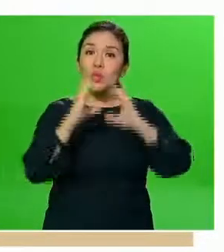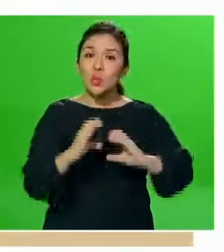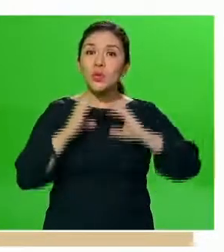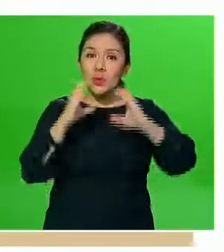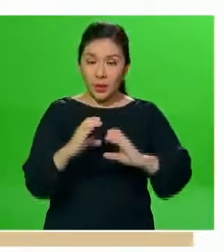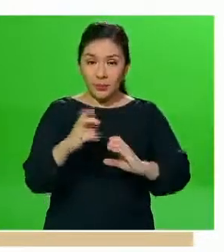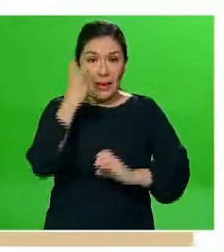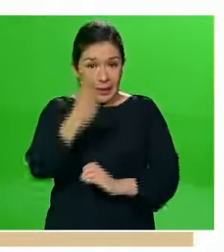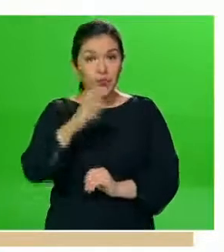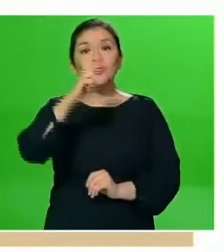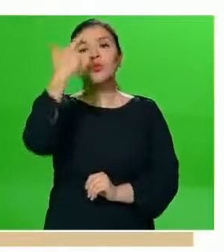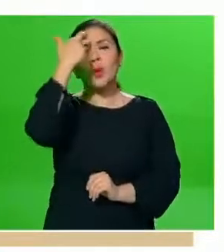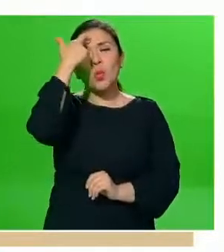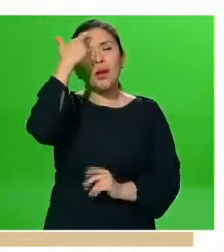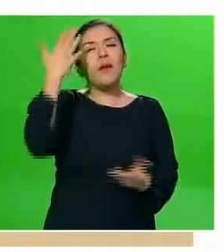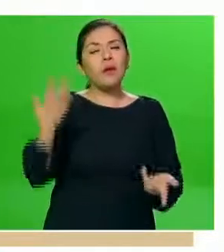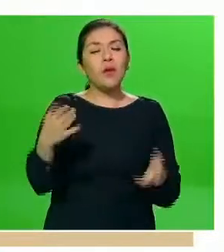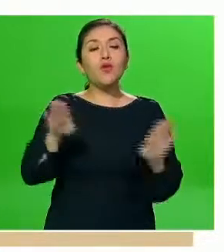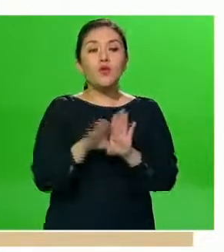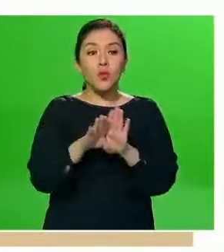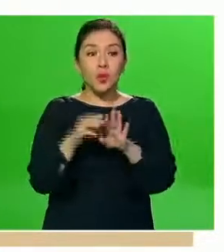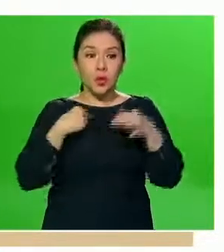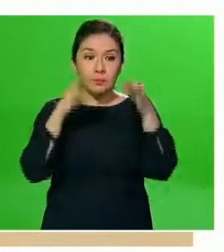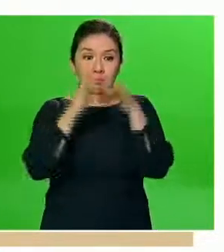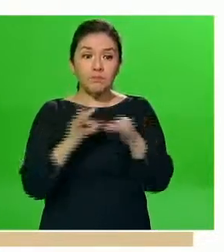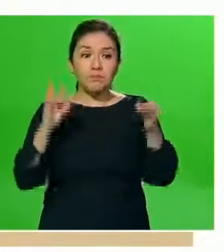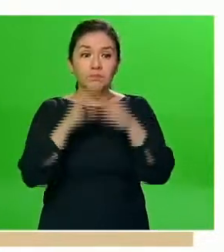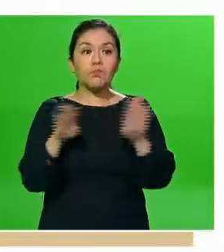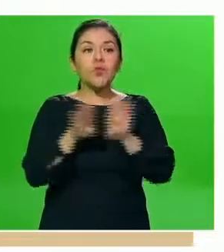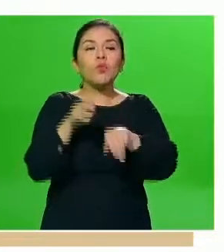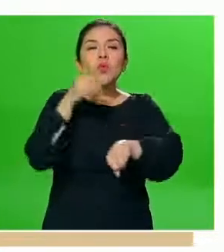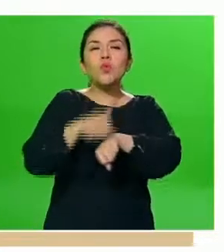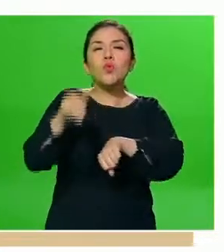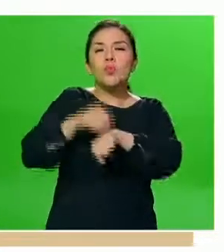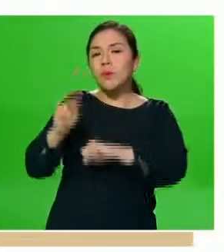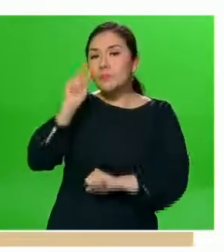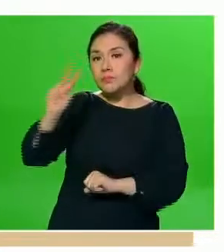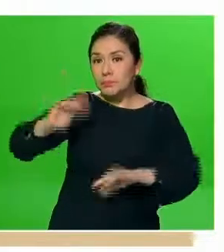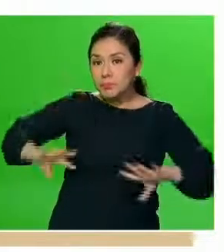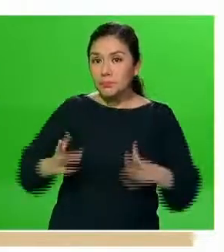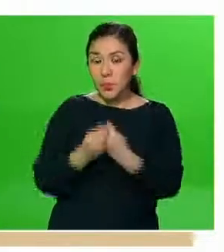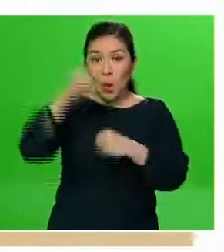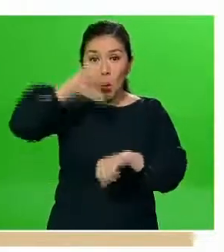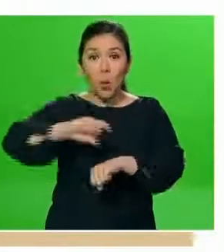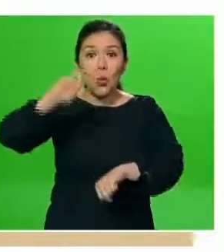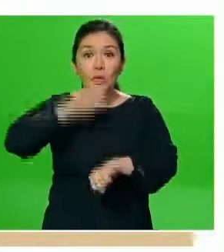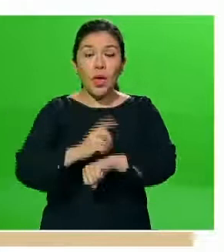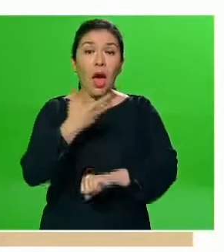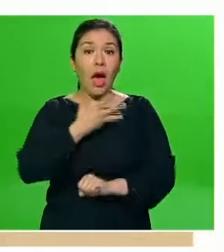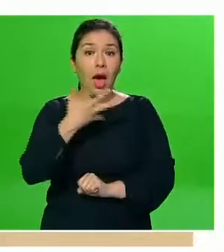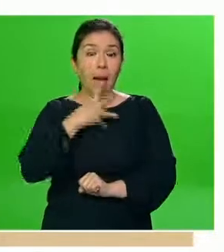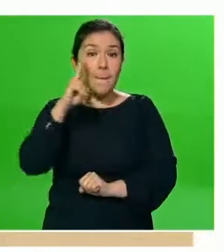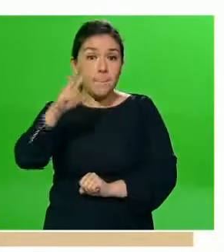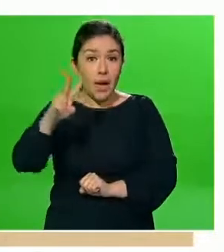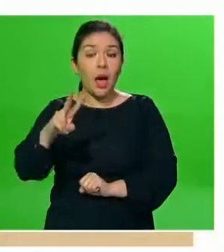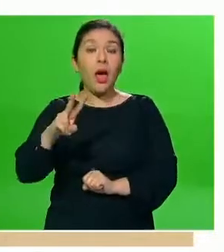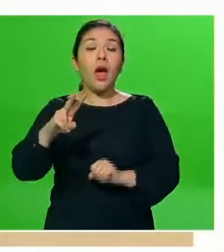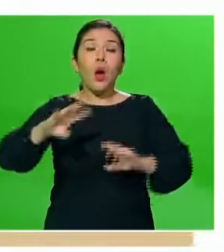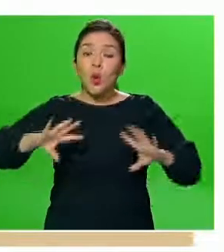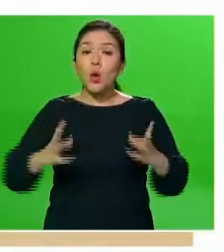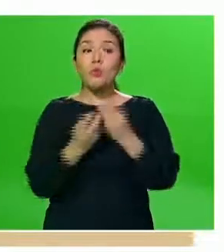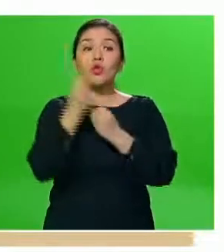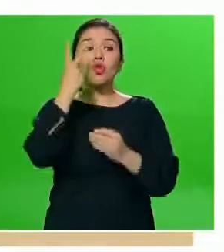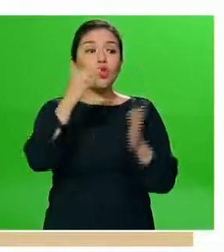a recordar un poco y hacer mención de la numeralia. El día de hoy les presentamos un total de 2